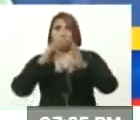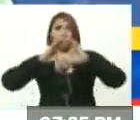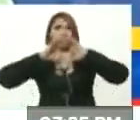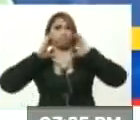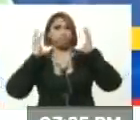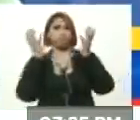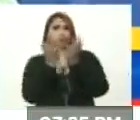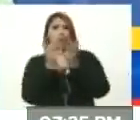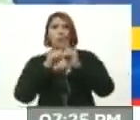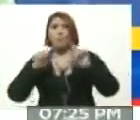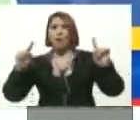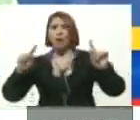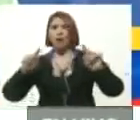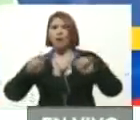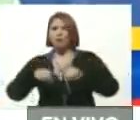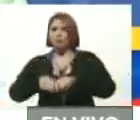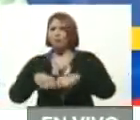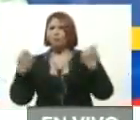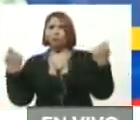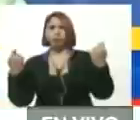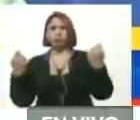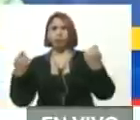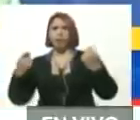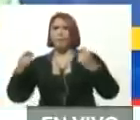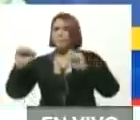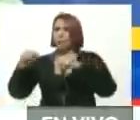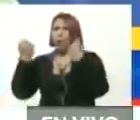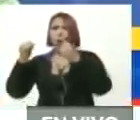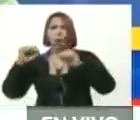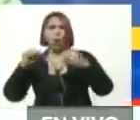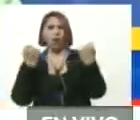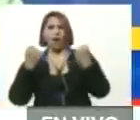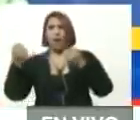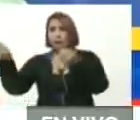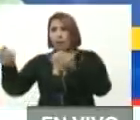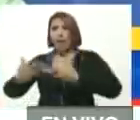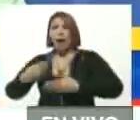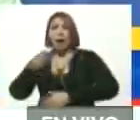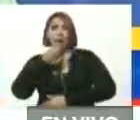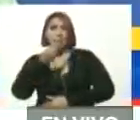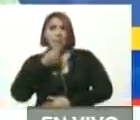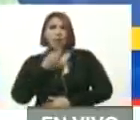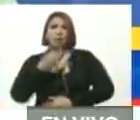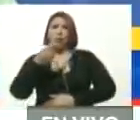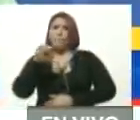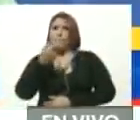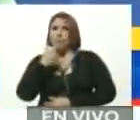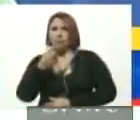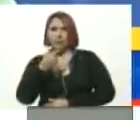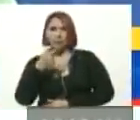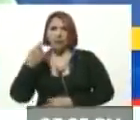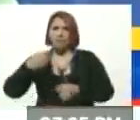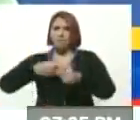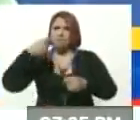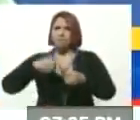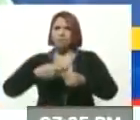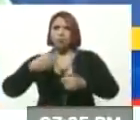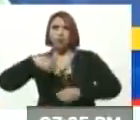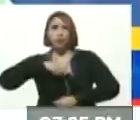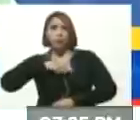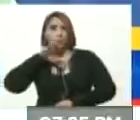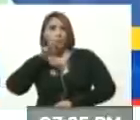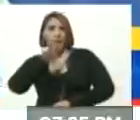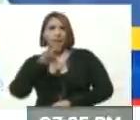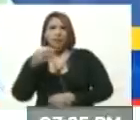romper el bloqueo y traer alimentos, medicina, gasolina, a nuestro país